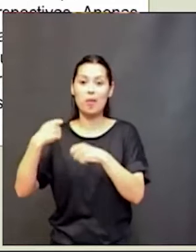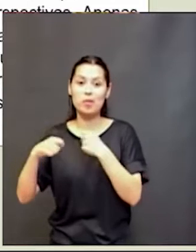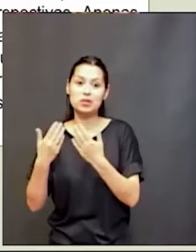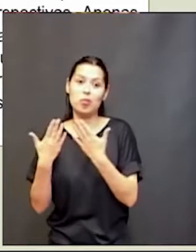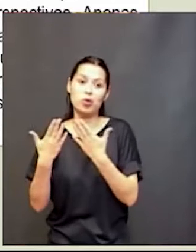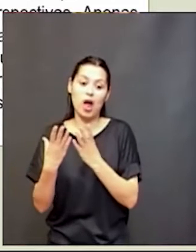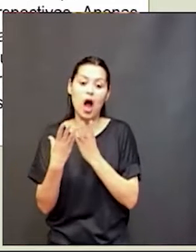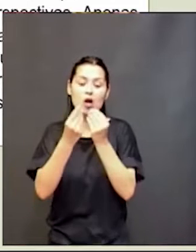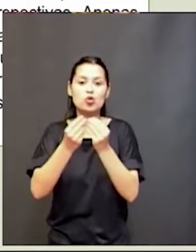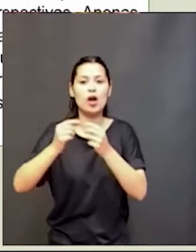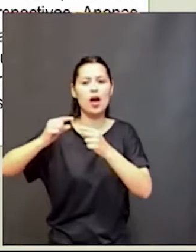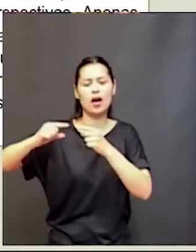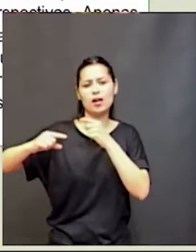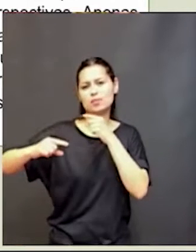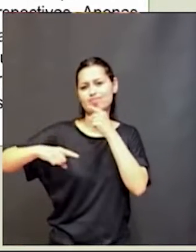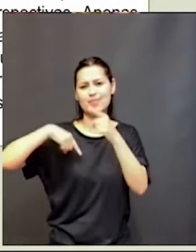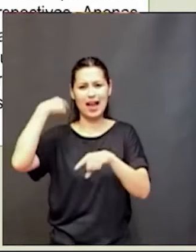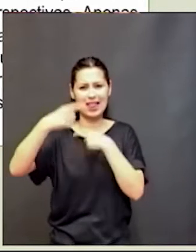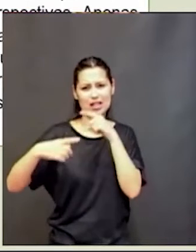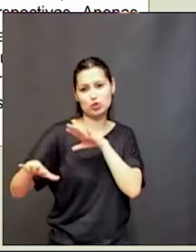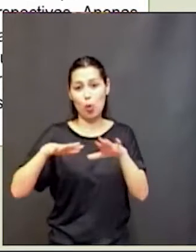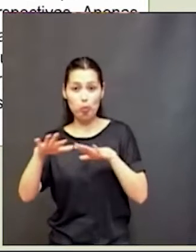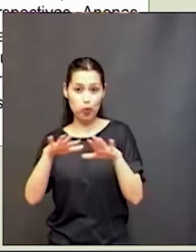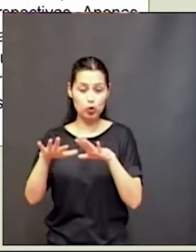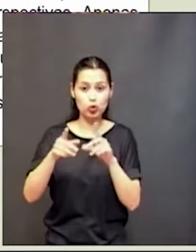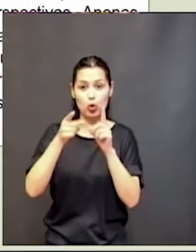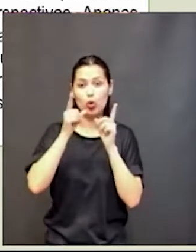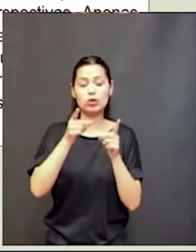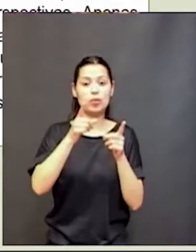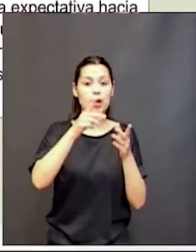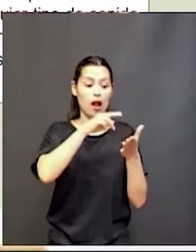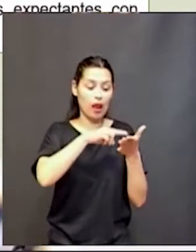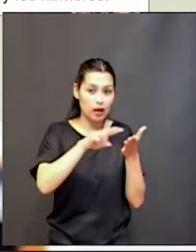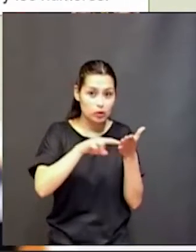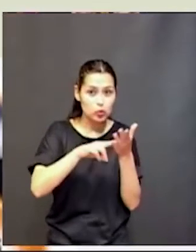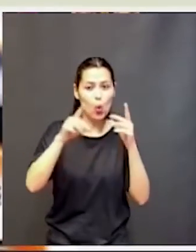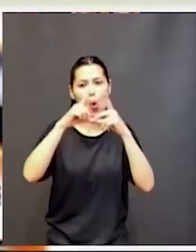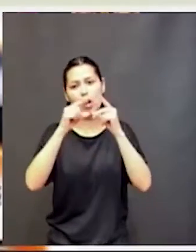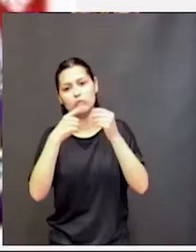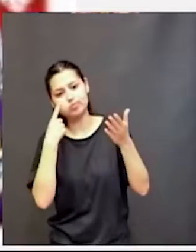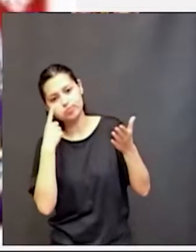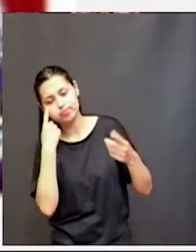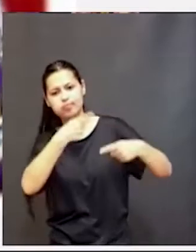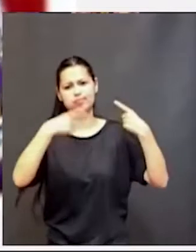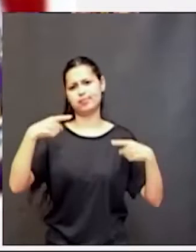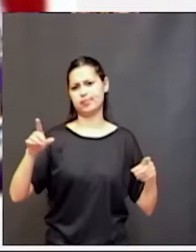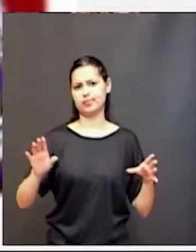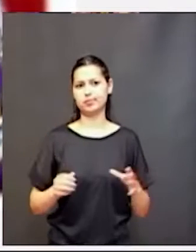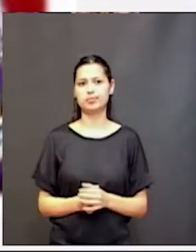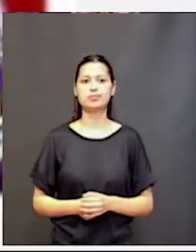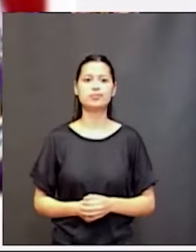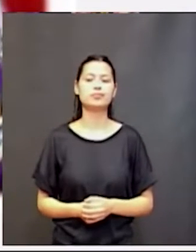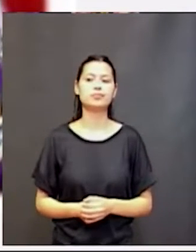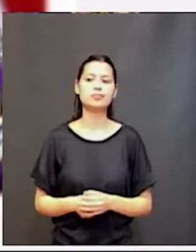motor, o para lo que implica la lectura, el reconocimiento de números, etcétera. Esto realmente